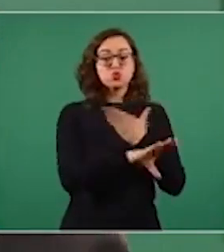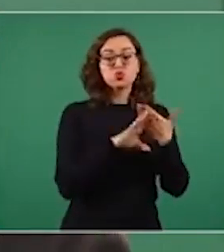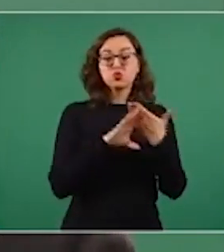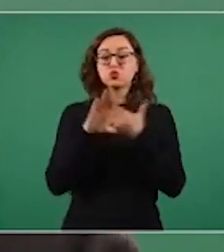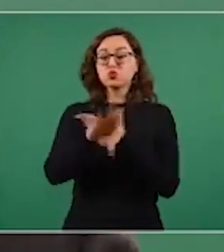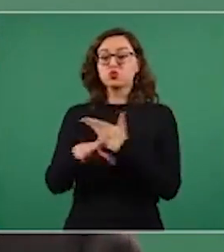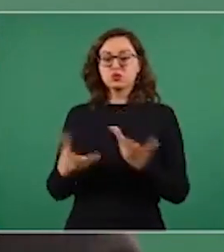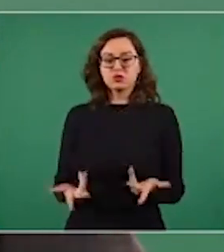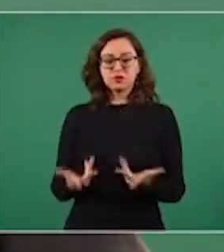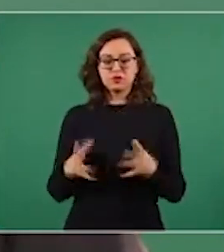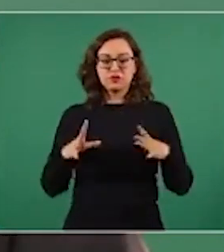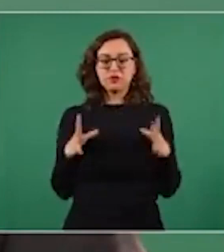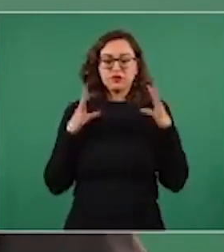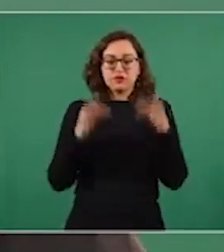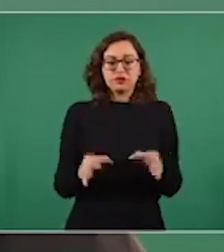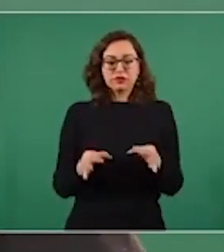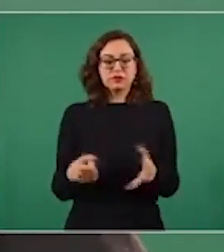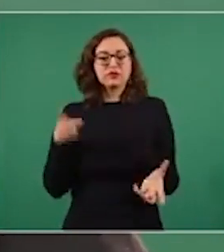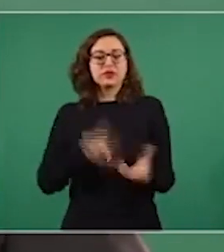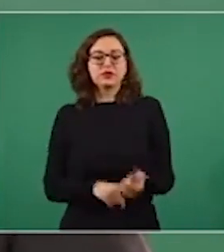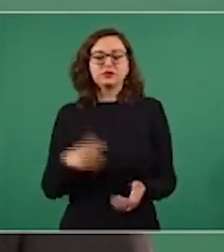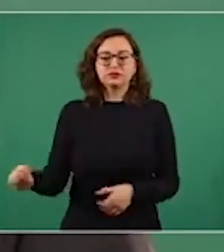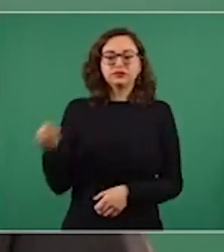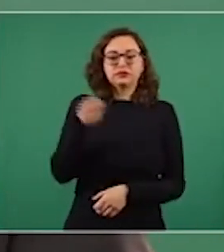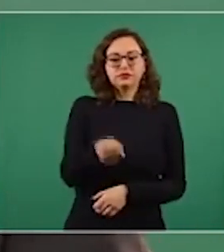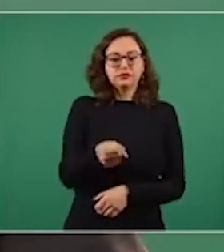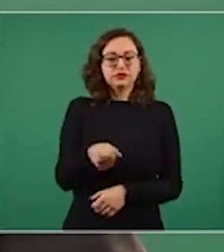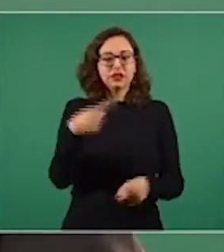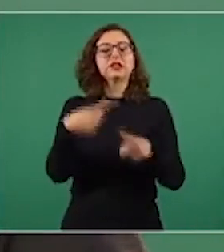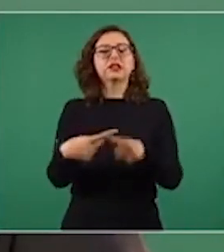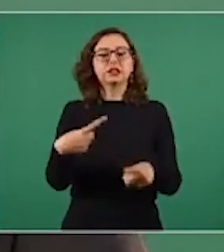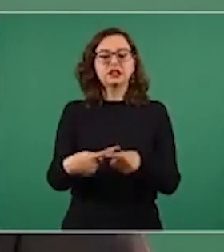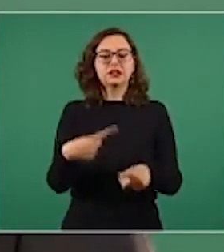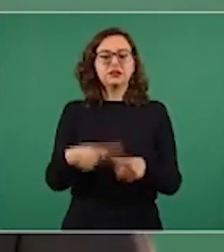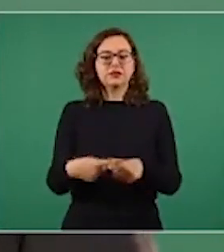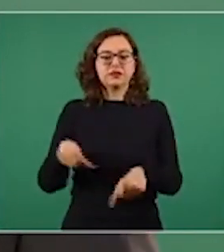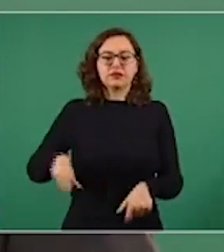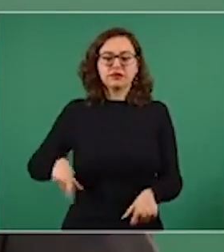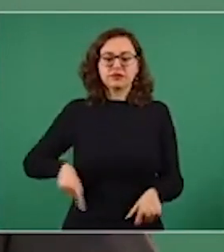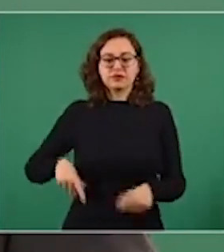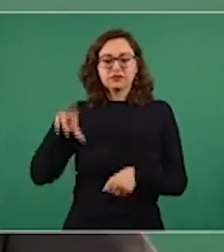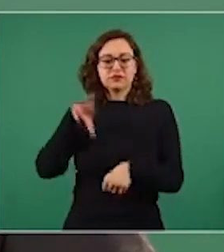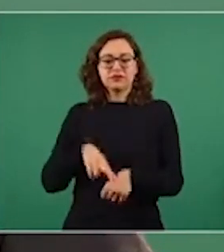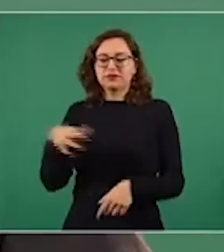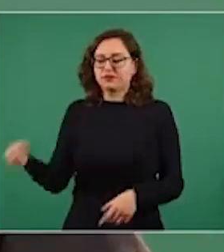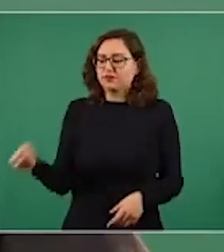fiscales anticorrupción los nombraban los estados o mejor dicho los gobernadores